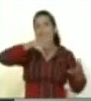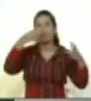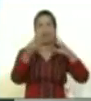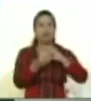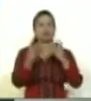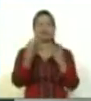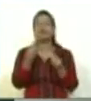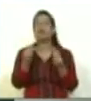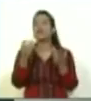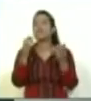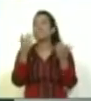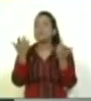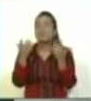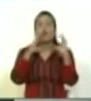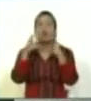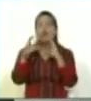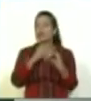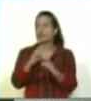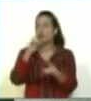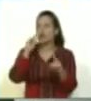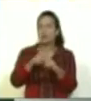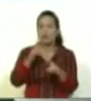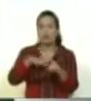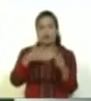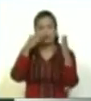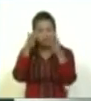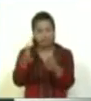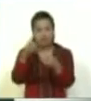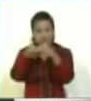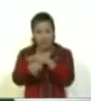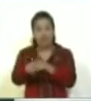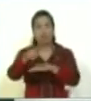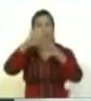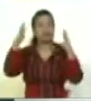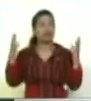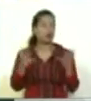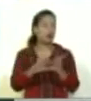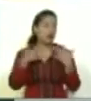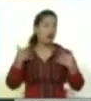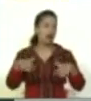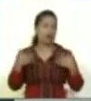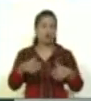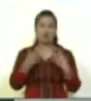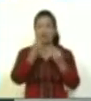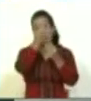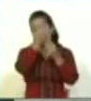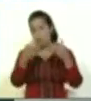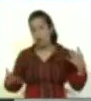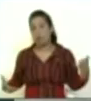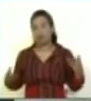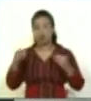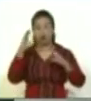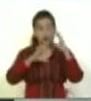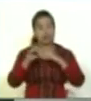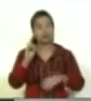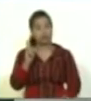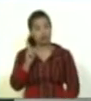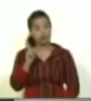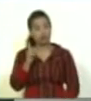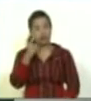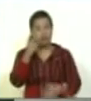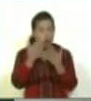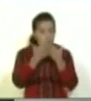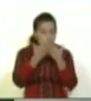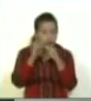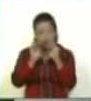formas de hacer la comunicación para inmiscuirse en este mundo que es un mundo amplísimo, un mundo incluso con mucha ciencia, un mundo en que hay que